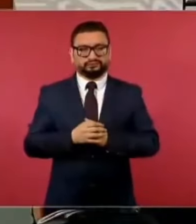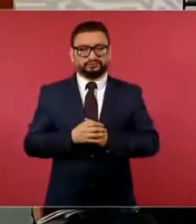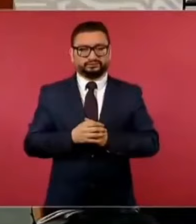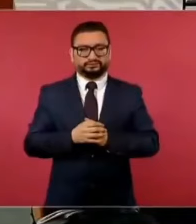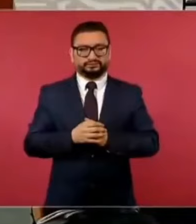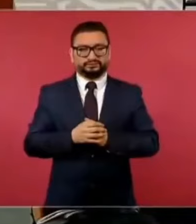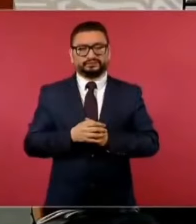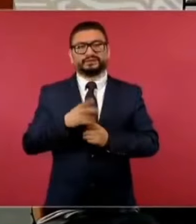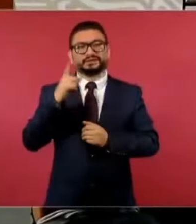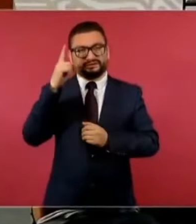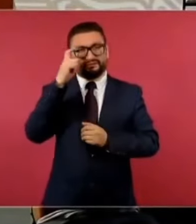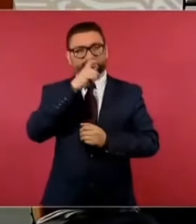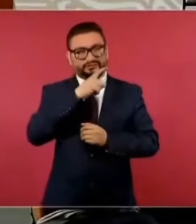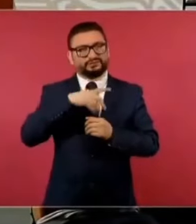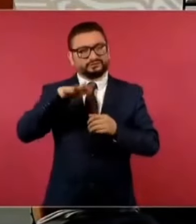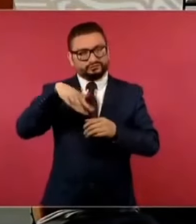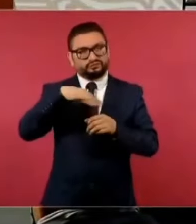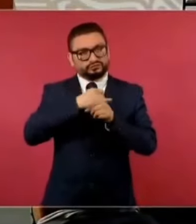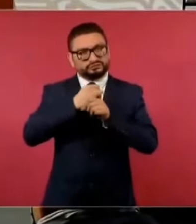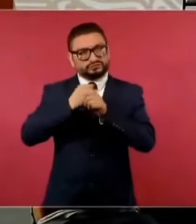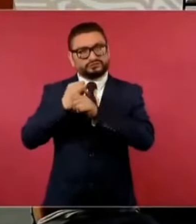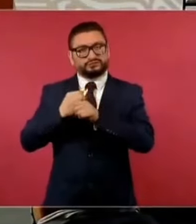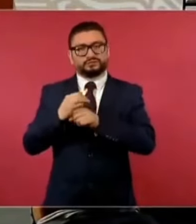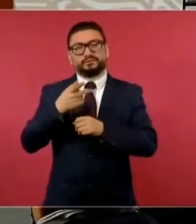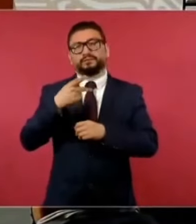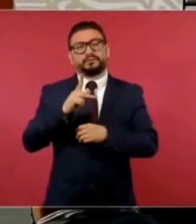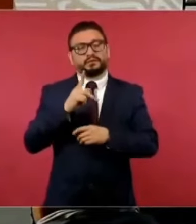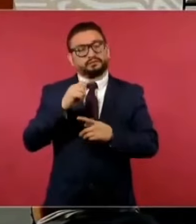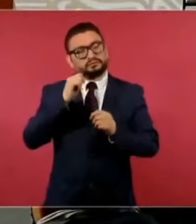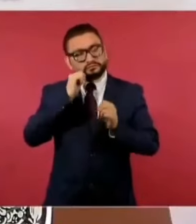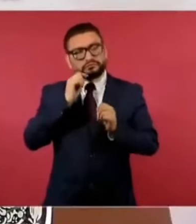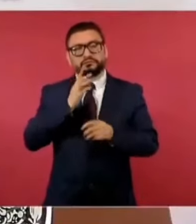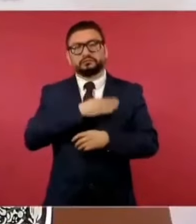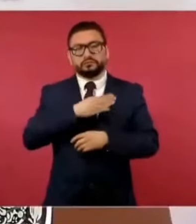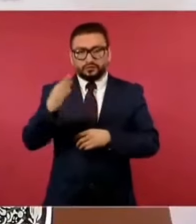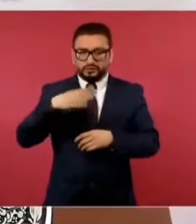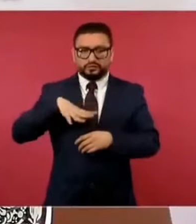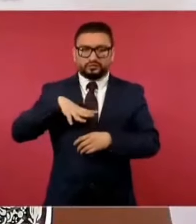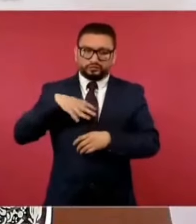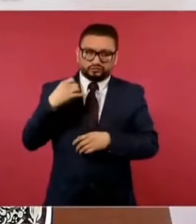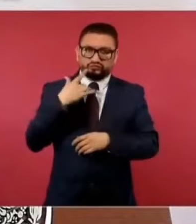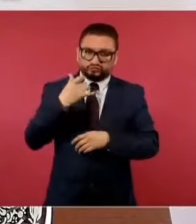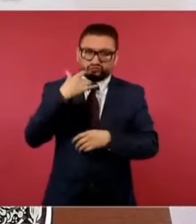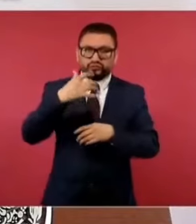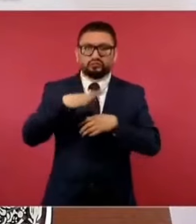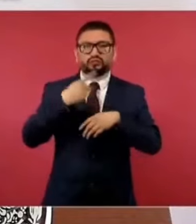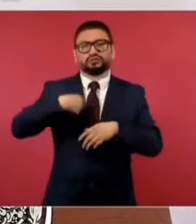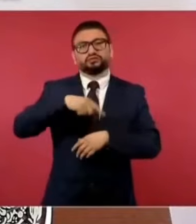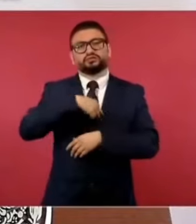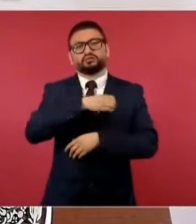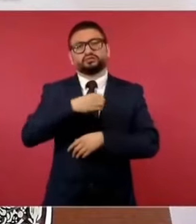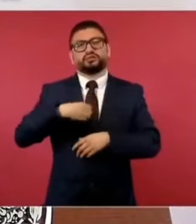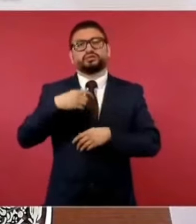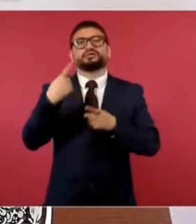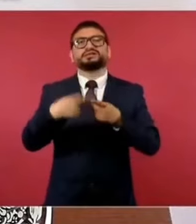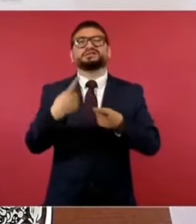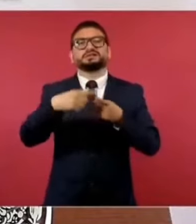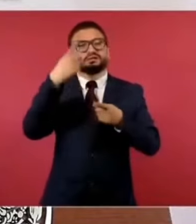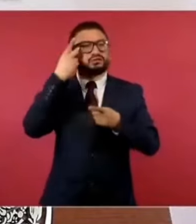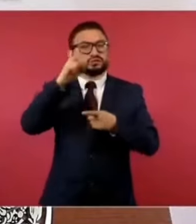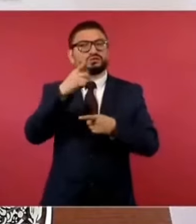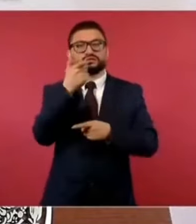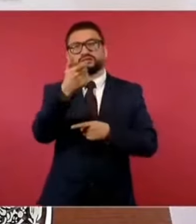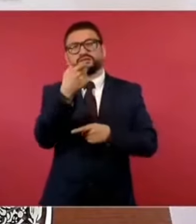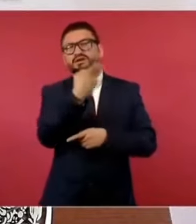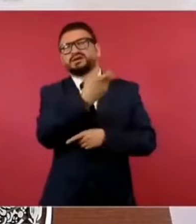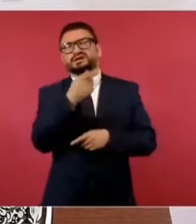Es difícil conseguirlos. Pero bueno, vamos a hacer la lucha, pues estamos obligados a saber de quién es el dinero. Porque ese